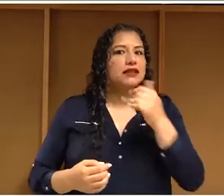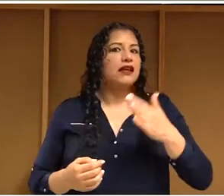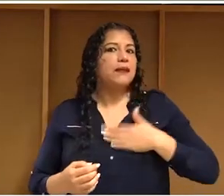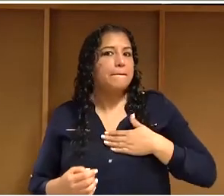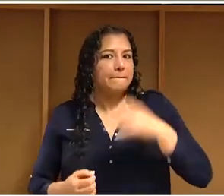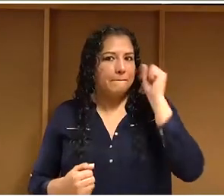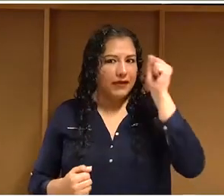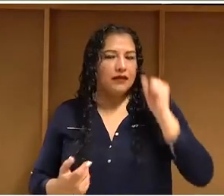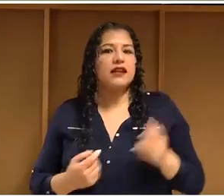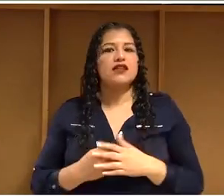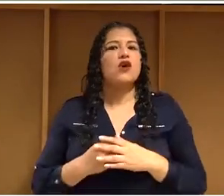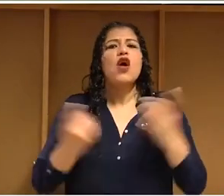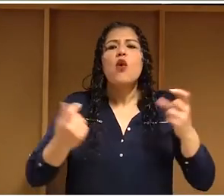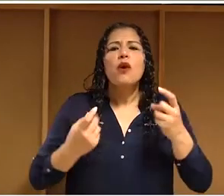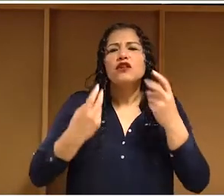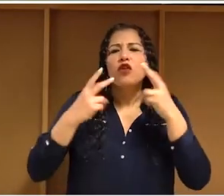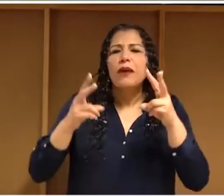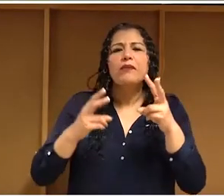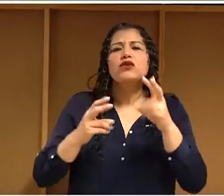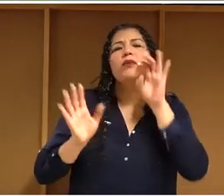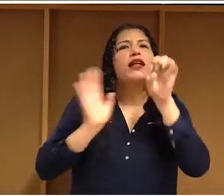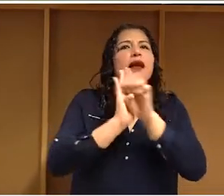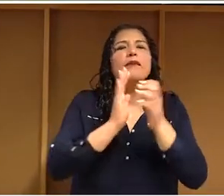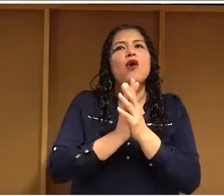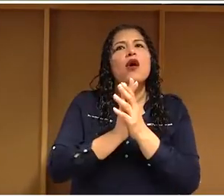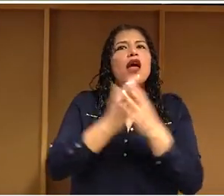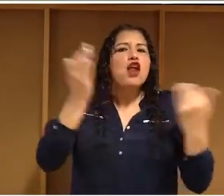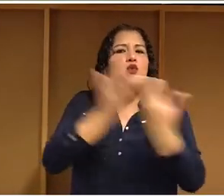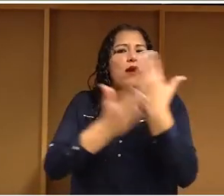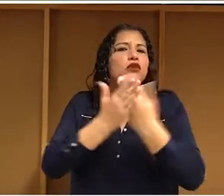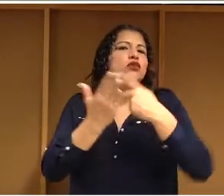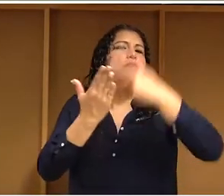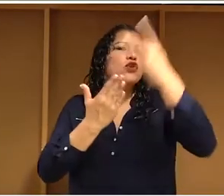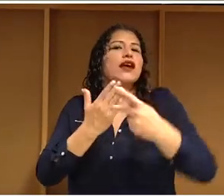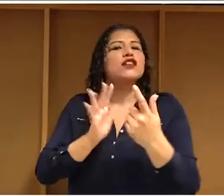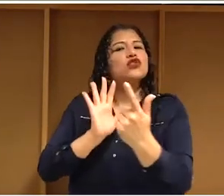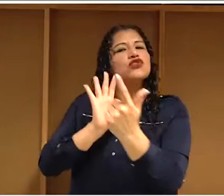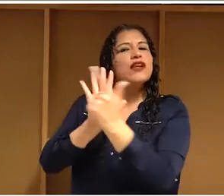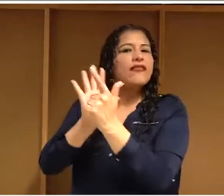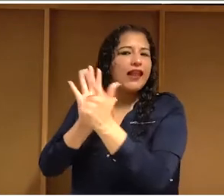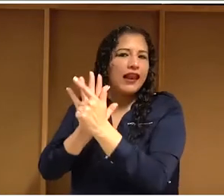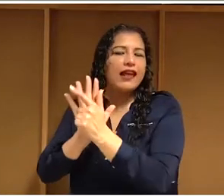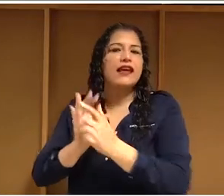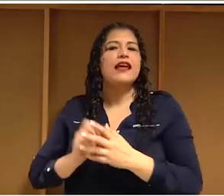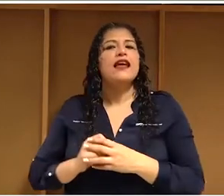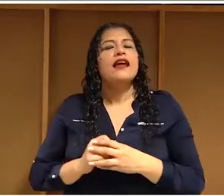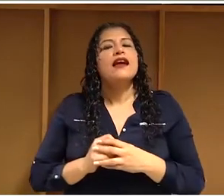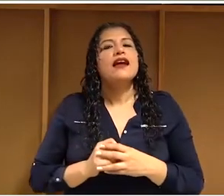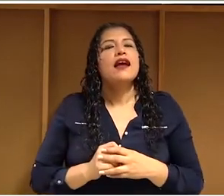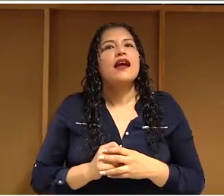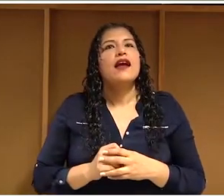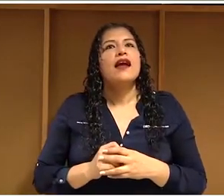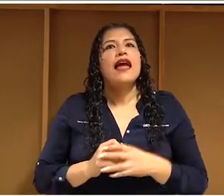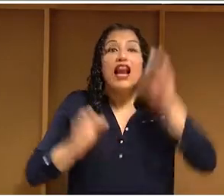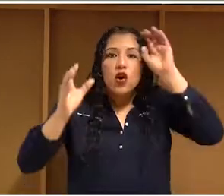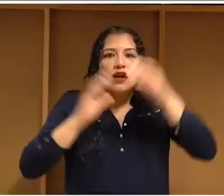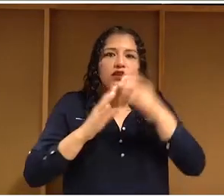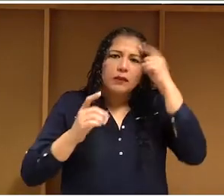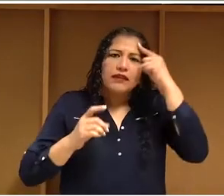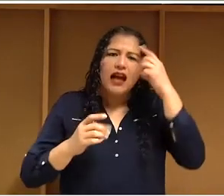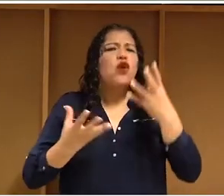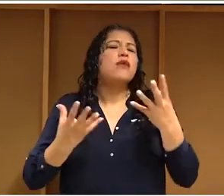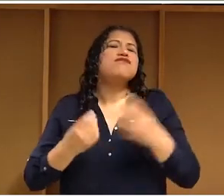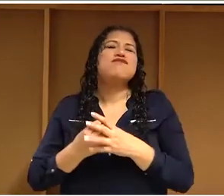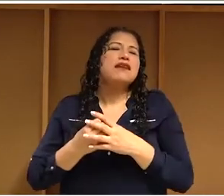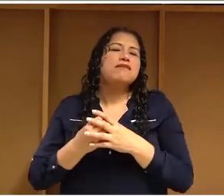todo el tiempo, cuando vemos nuevos proyectos de ley que intentan regular el uso de drones o el uso de aplicaciones para